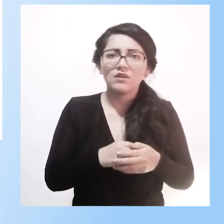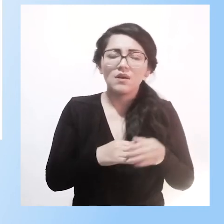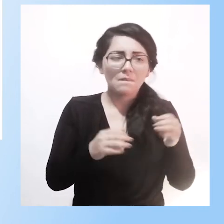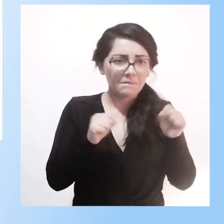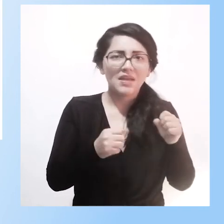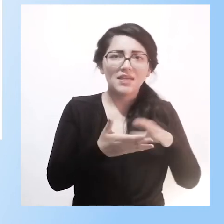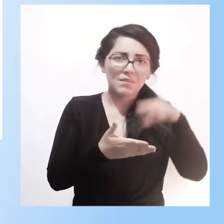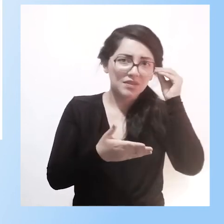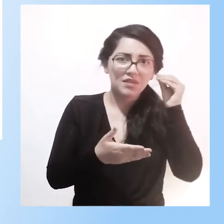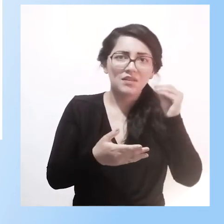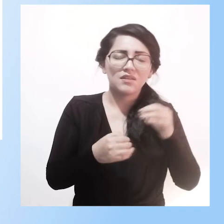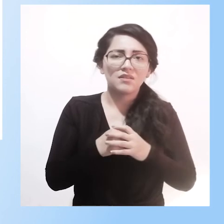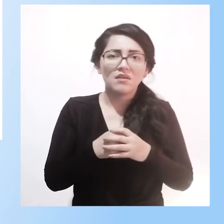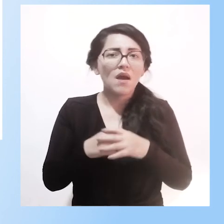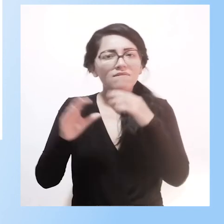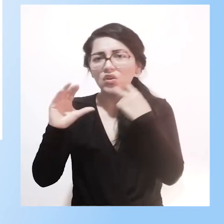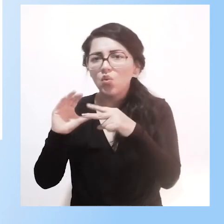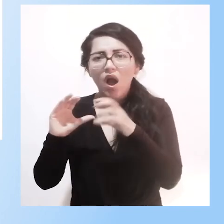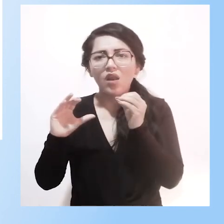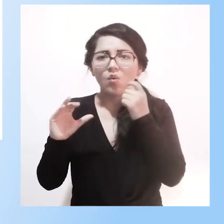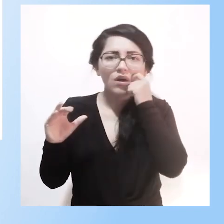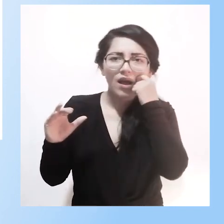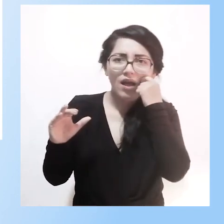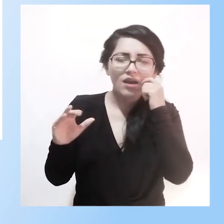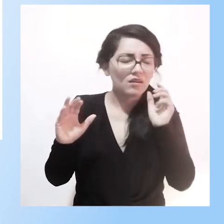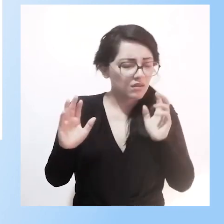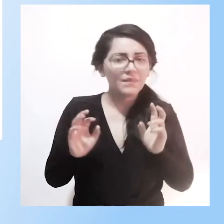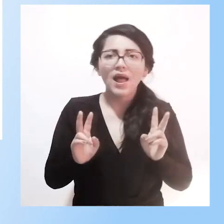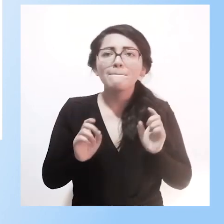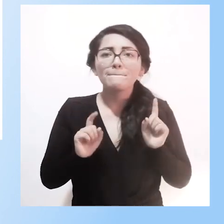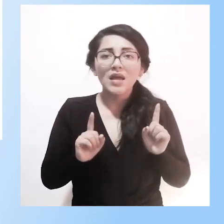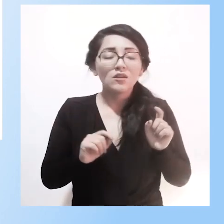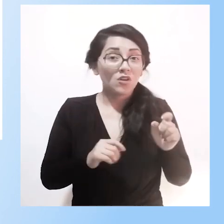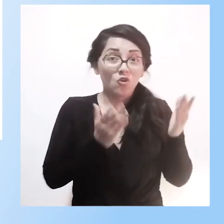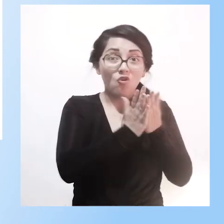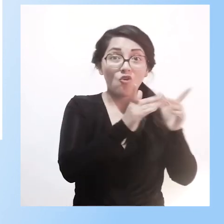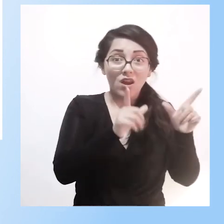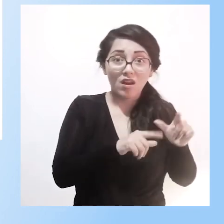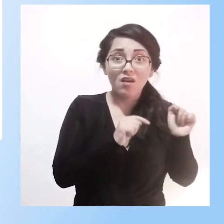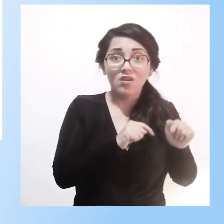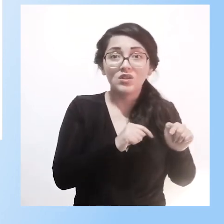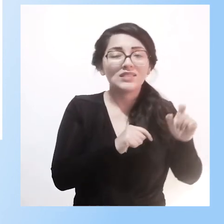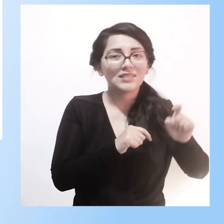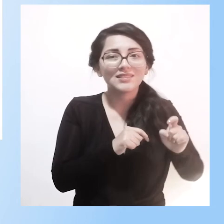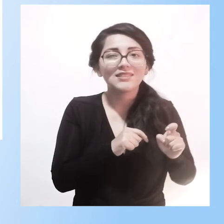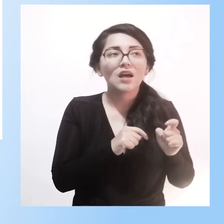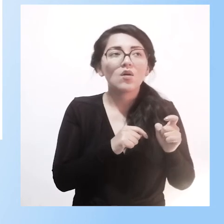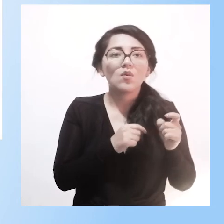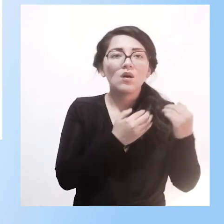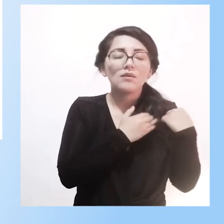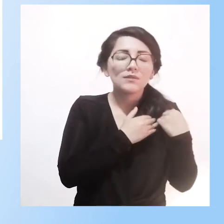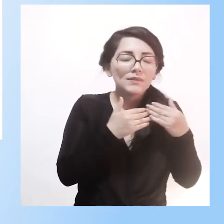presencial o virtual, es necesario que la escuela sea acolladora, sea